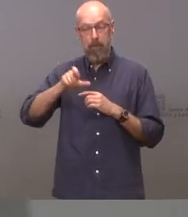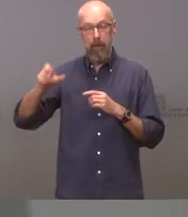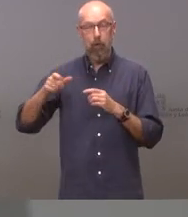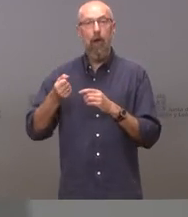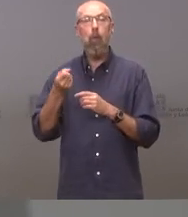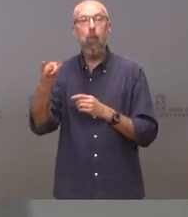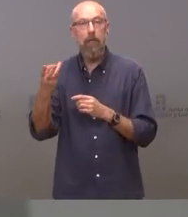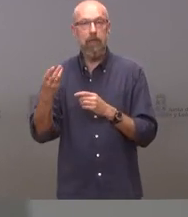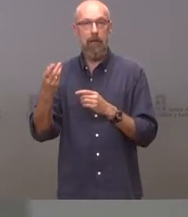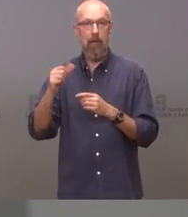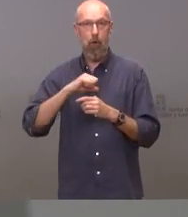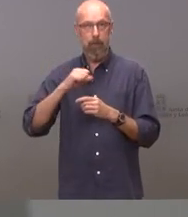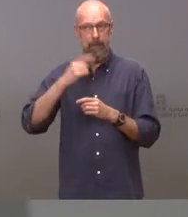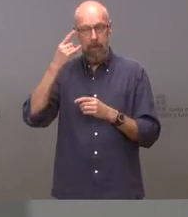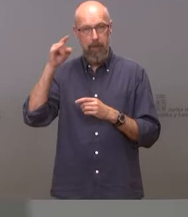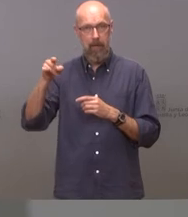del hospital de Salamanca